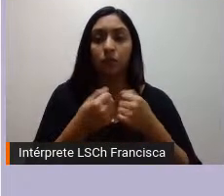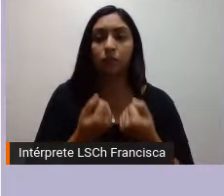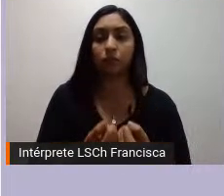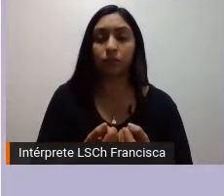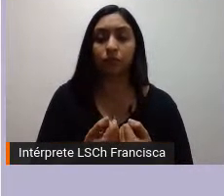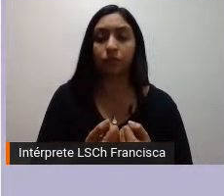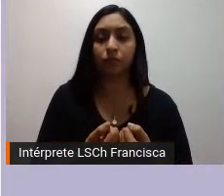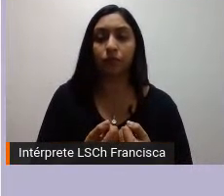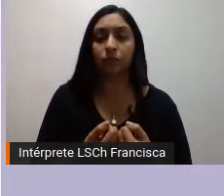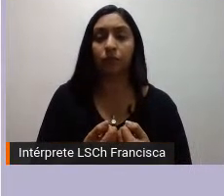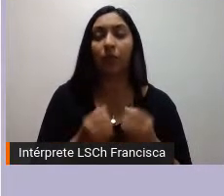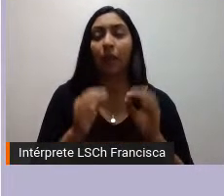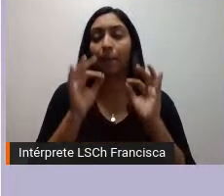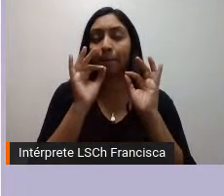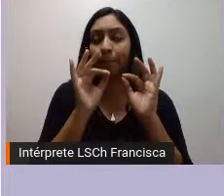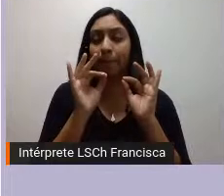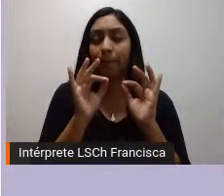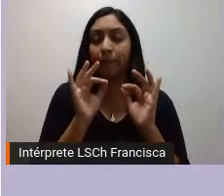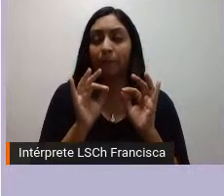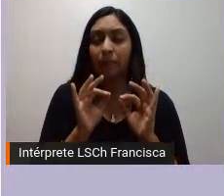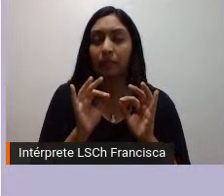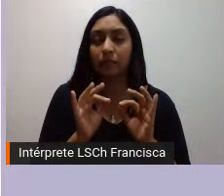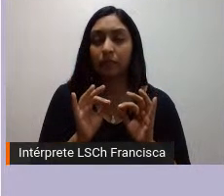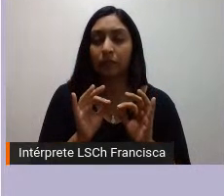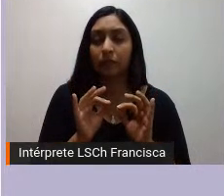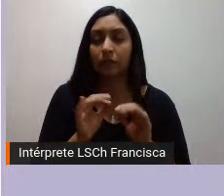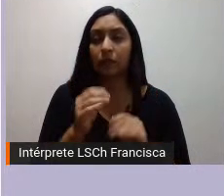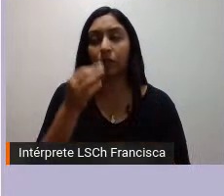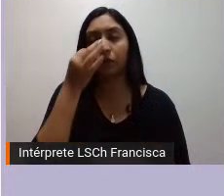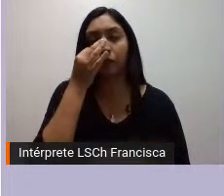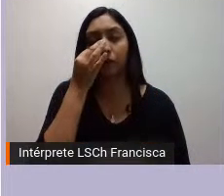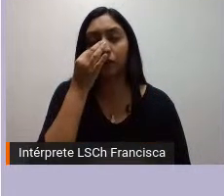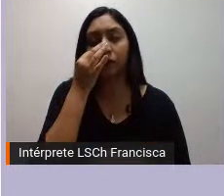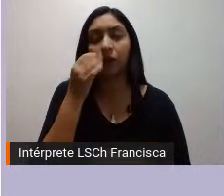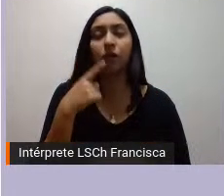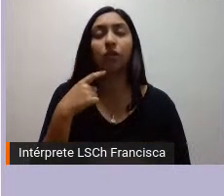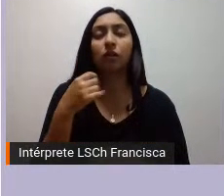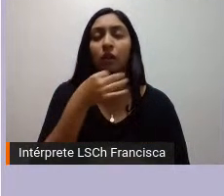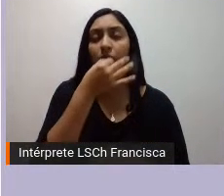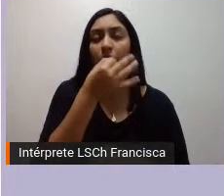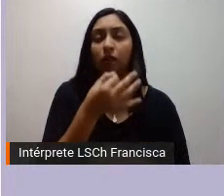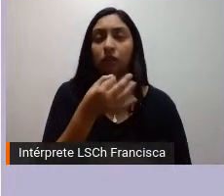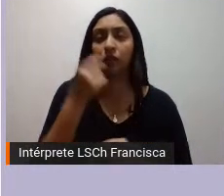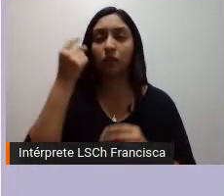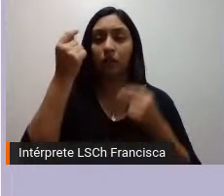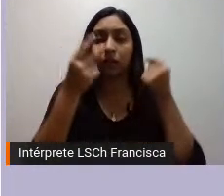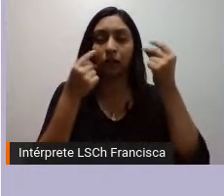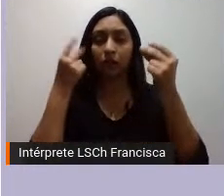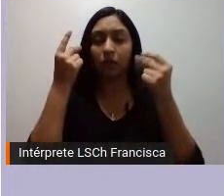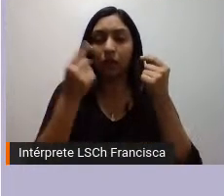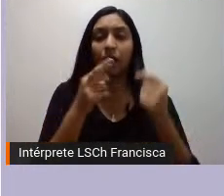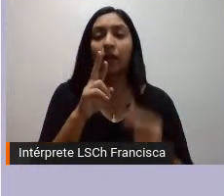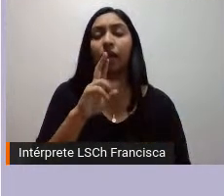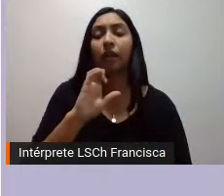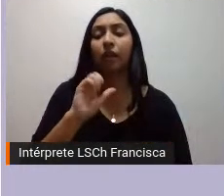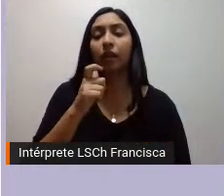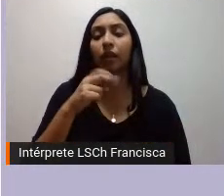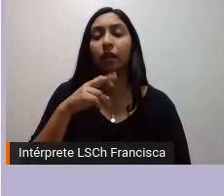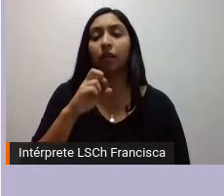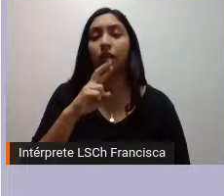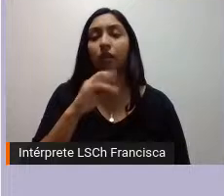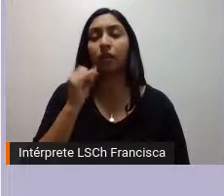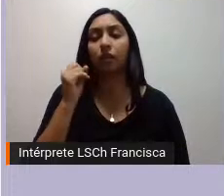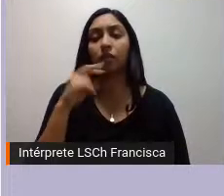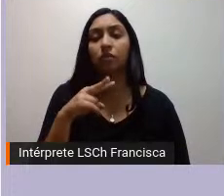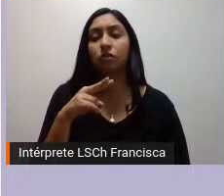específico he observado que se está hablando hoy día de esta idea de la regeneración ecológica que también le planteado la identidad